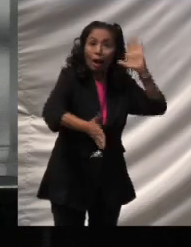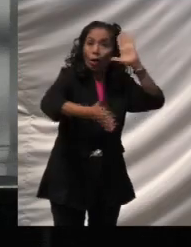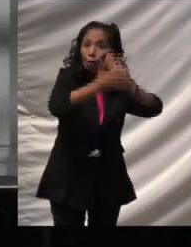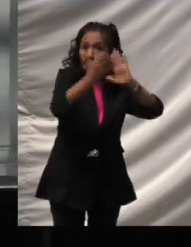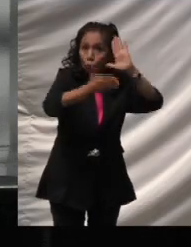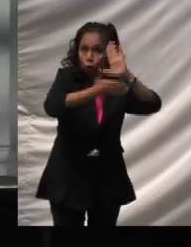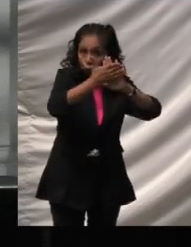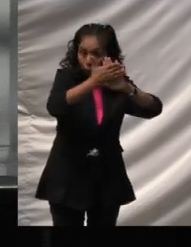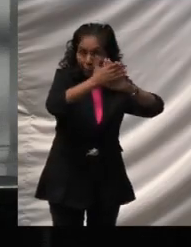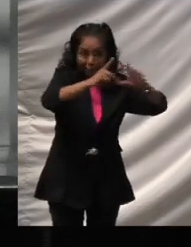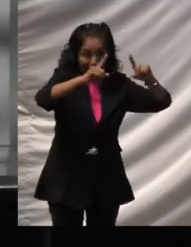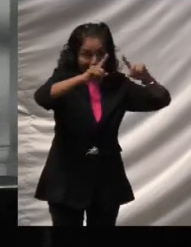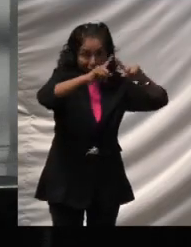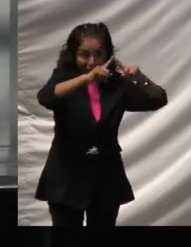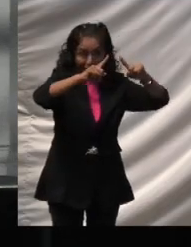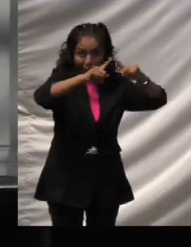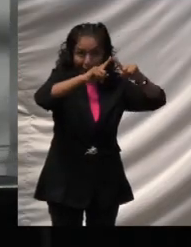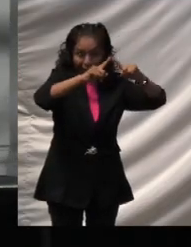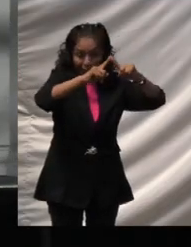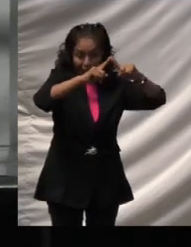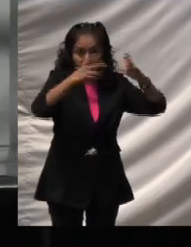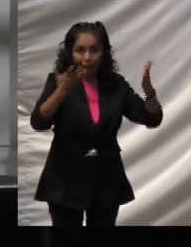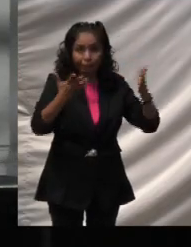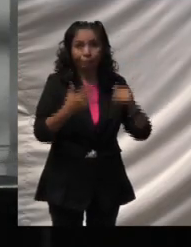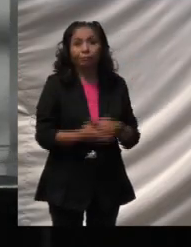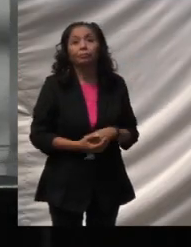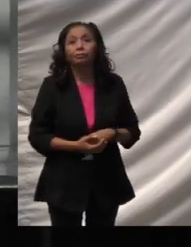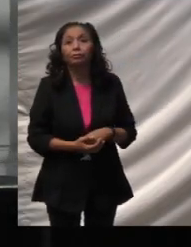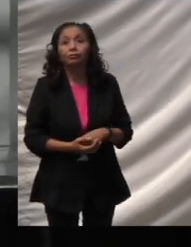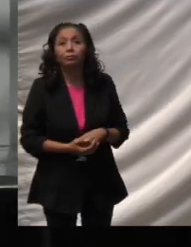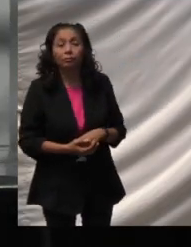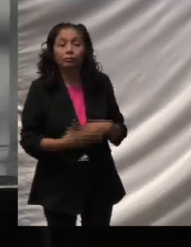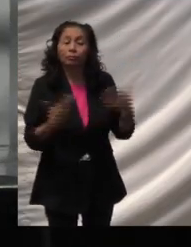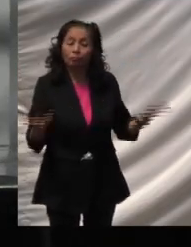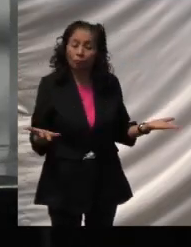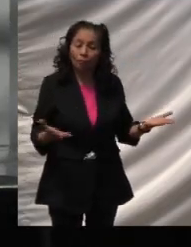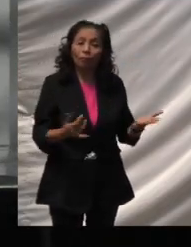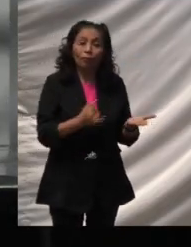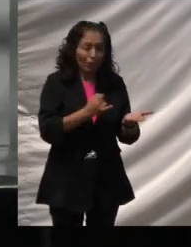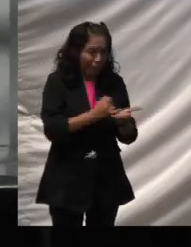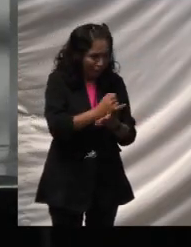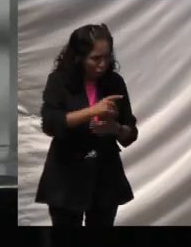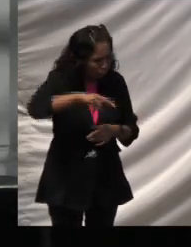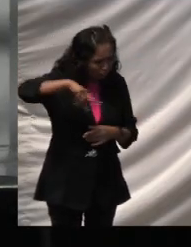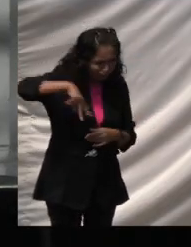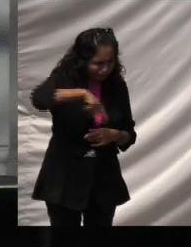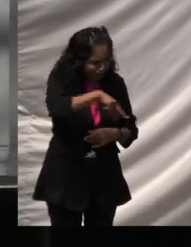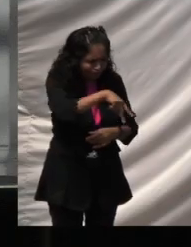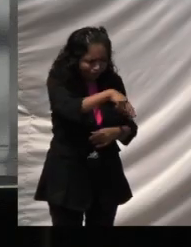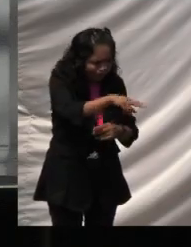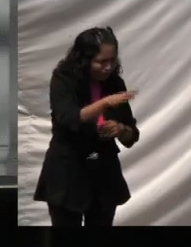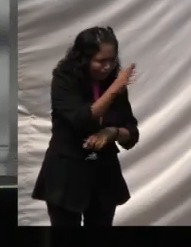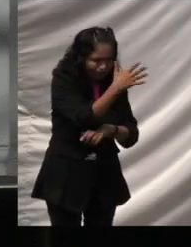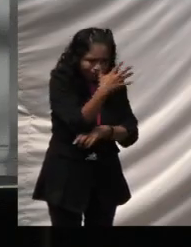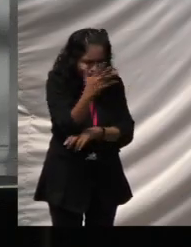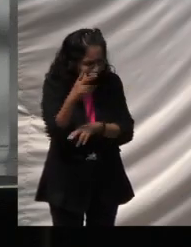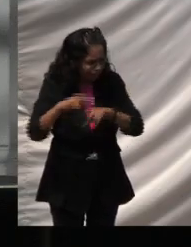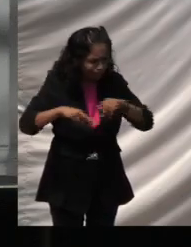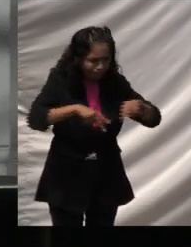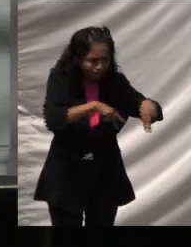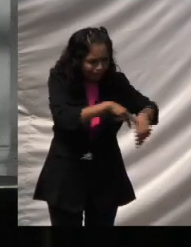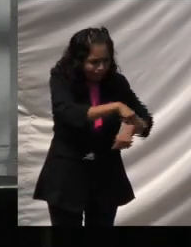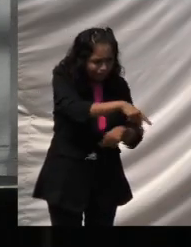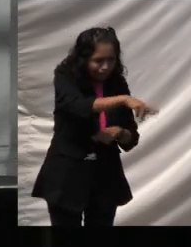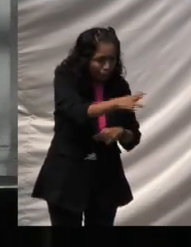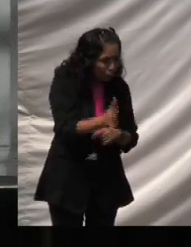construir el templo para su nueva tribu. Y decidió adentrarse por una de las selvas, en busca